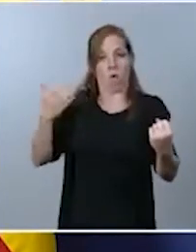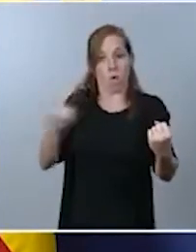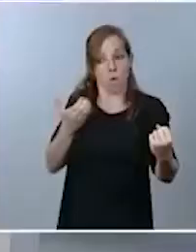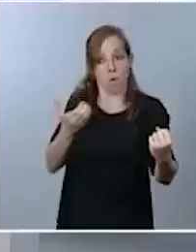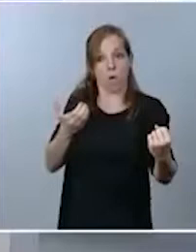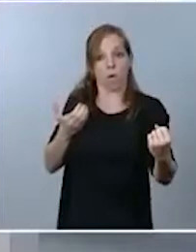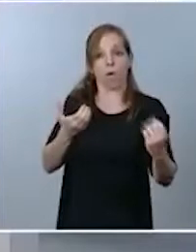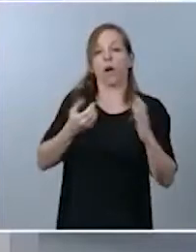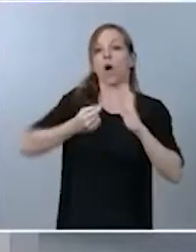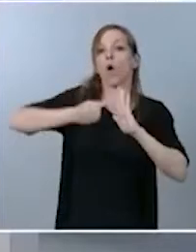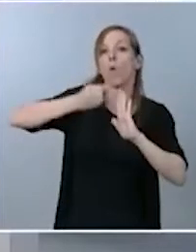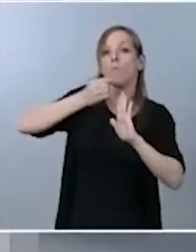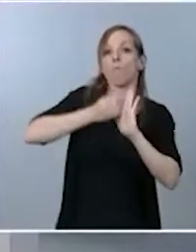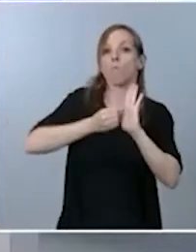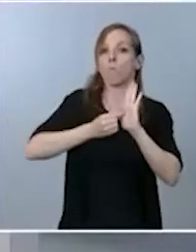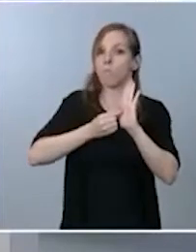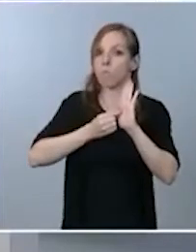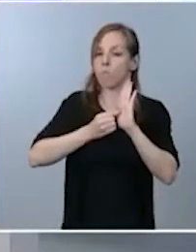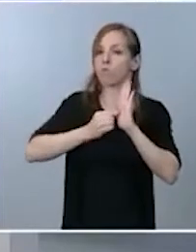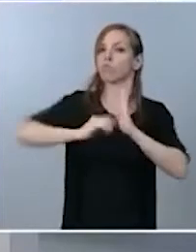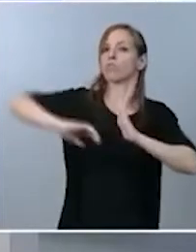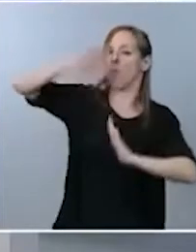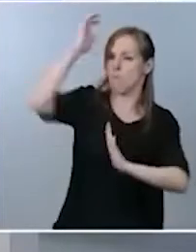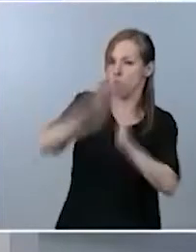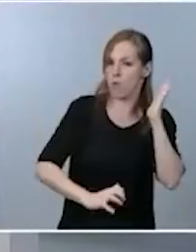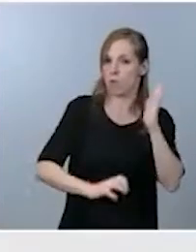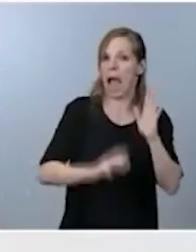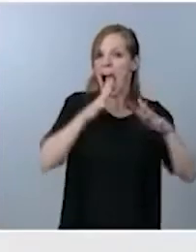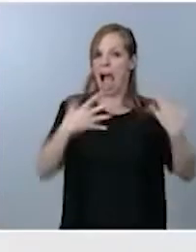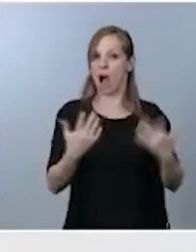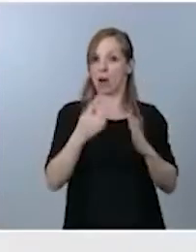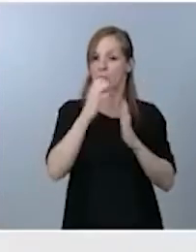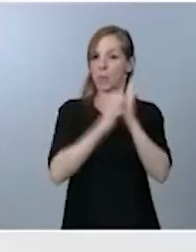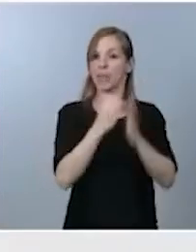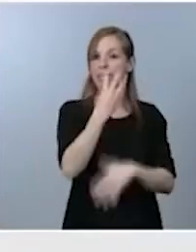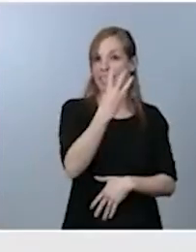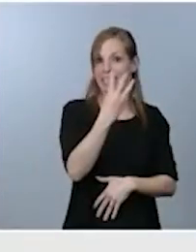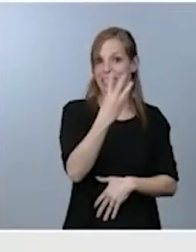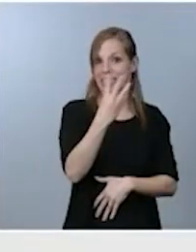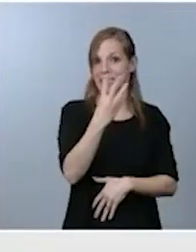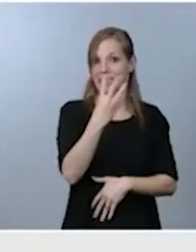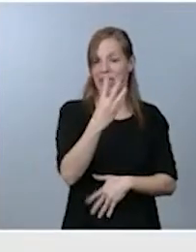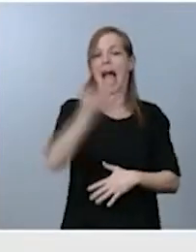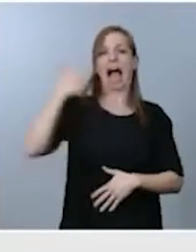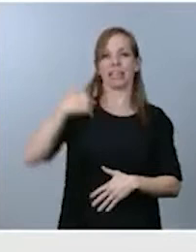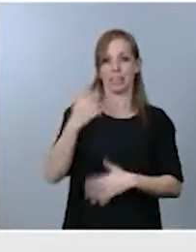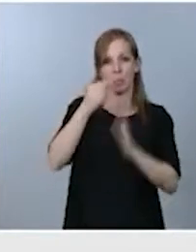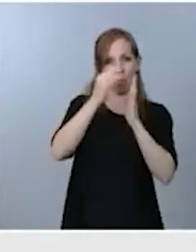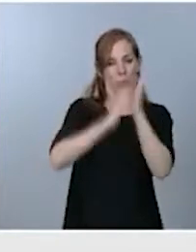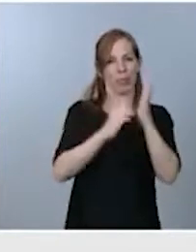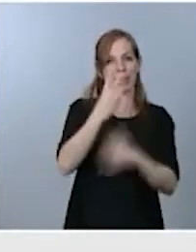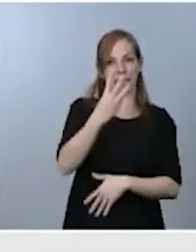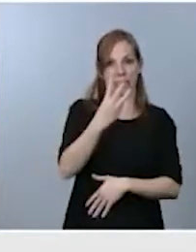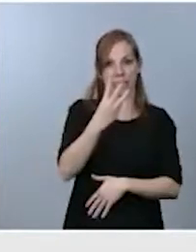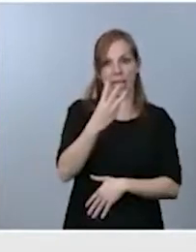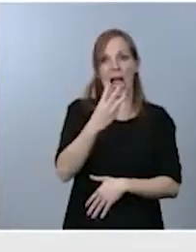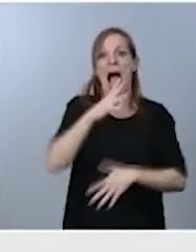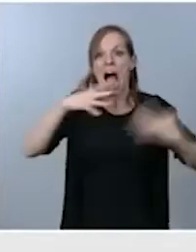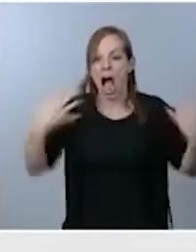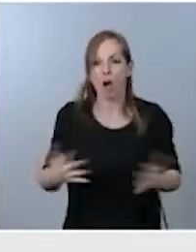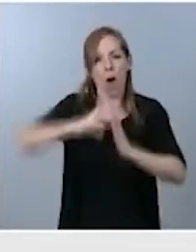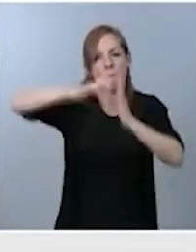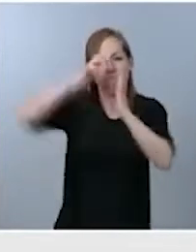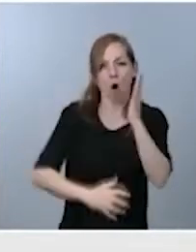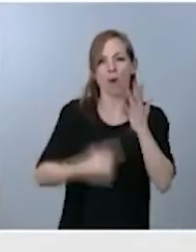pasando de los tres actuales a los seis puntos de pérdida. Desde 2016, las distracciones son